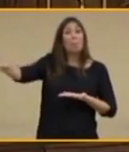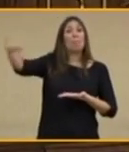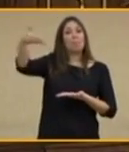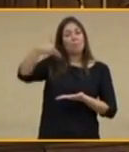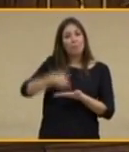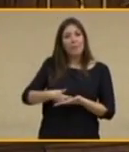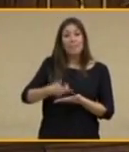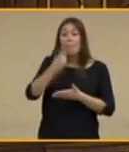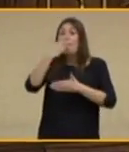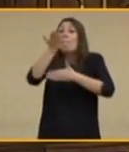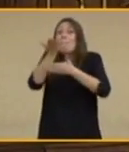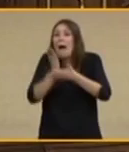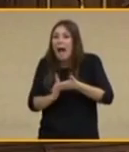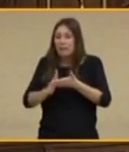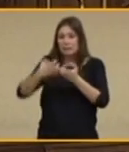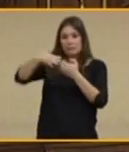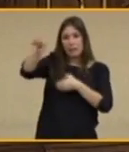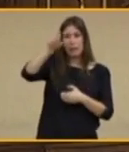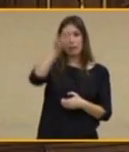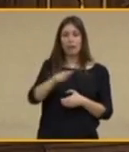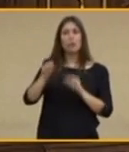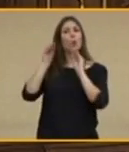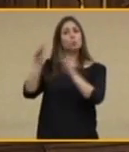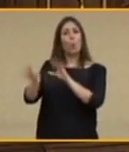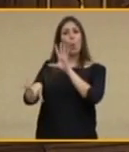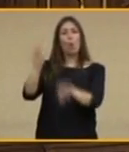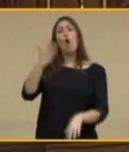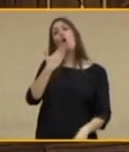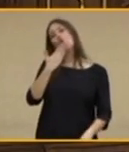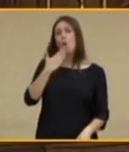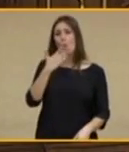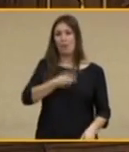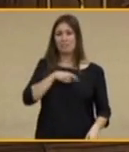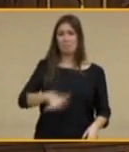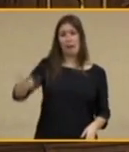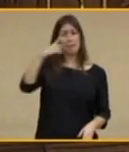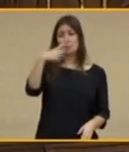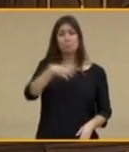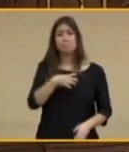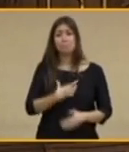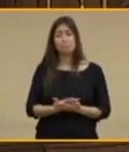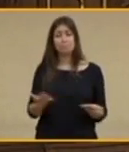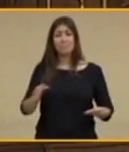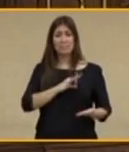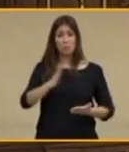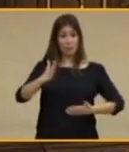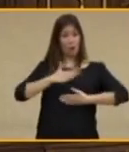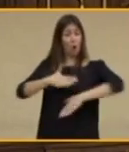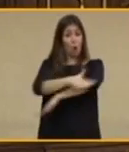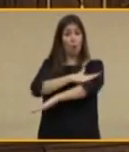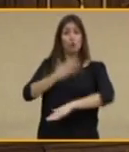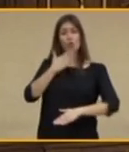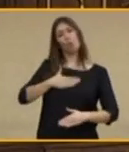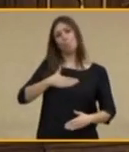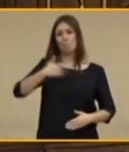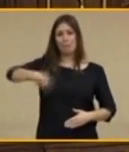parte de los españoles puedan tomar decisiones en nombre de todos los demás? Señorías, ni este Gobierno que yo presido, ni